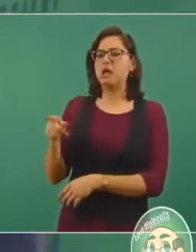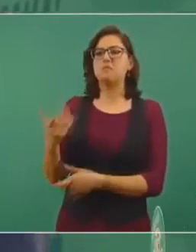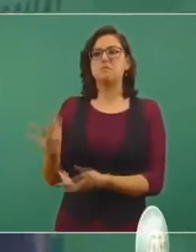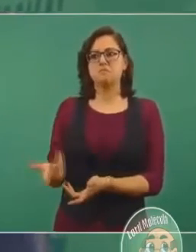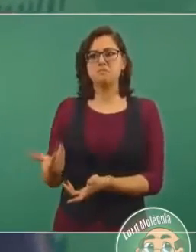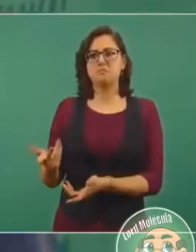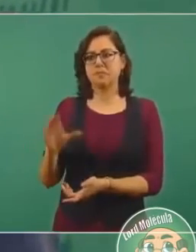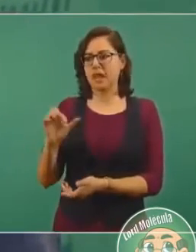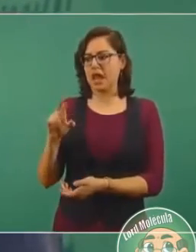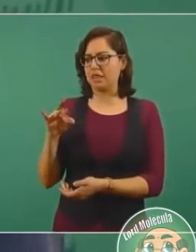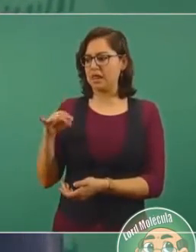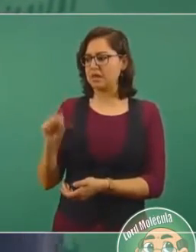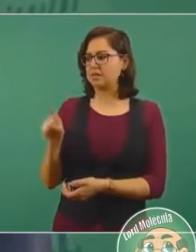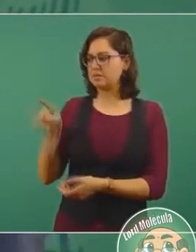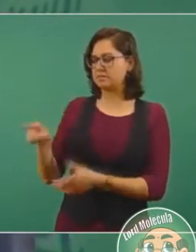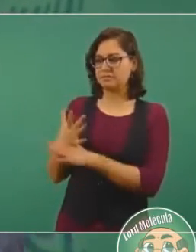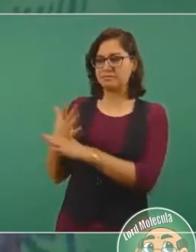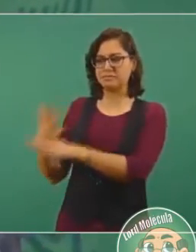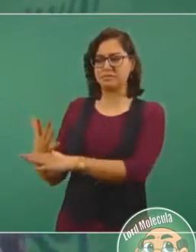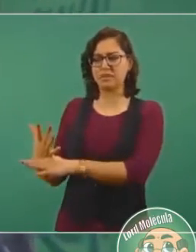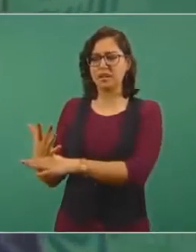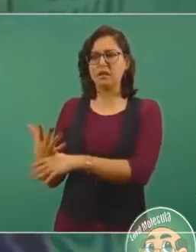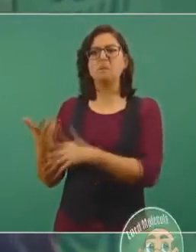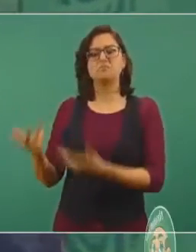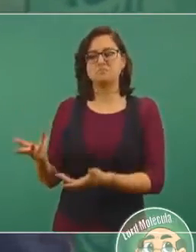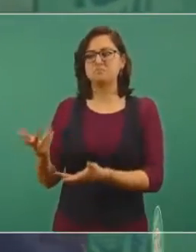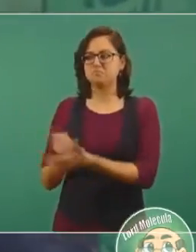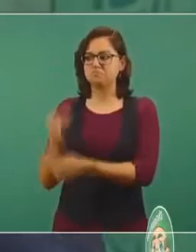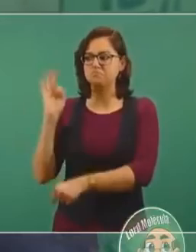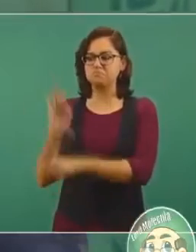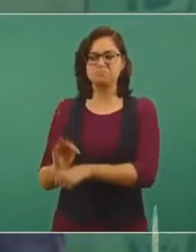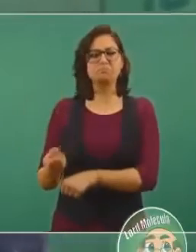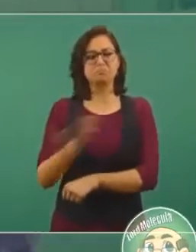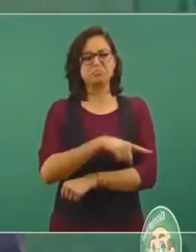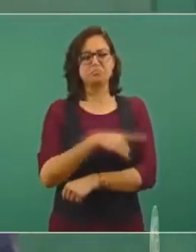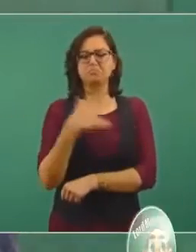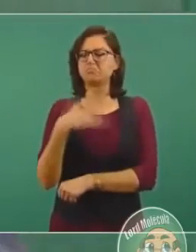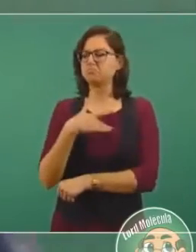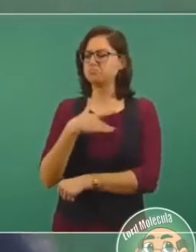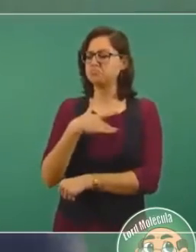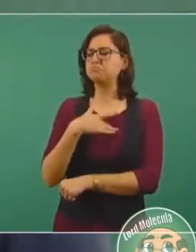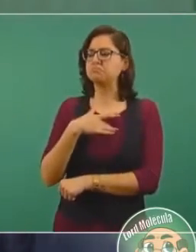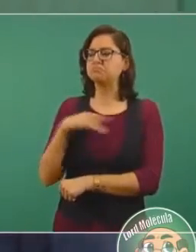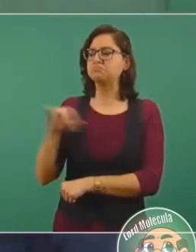Es interesante conocer la historia de Daniel porque fue secretario de Marina